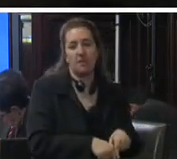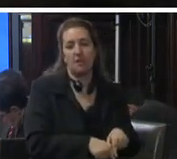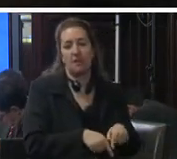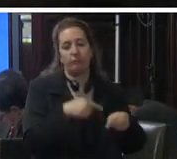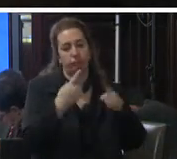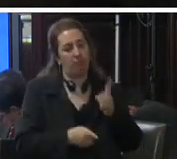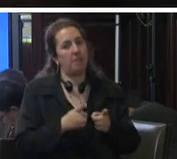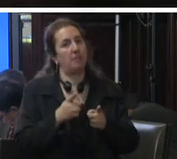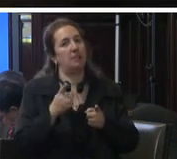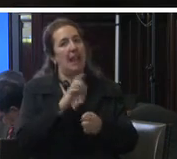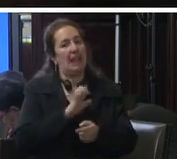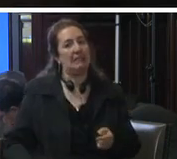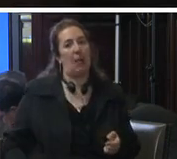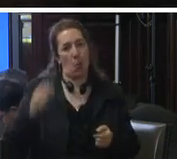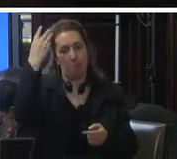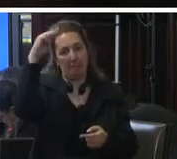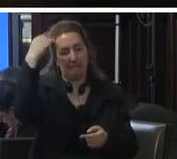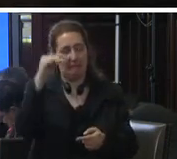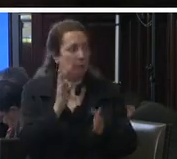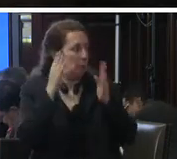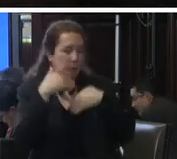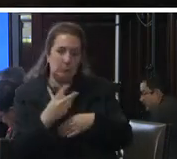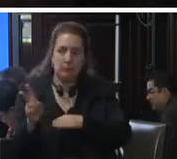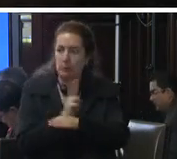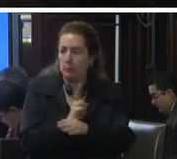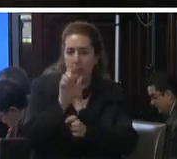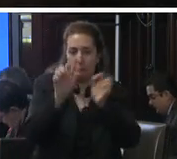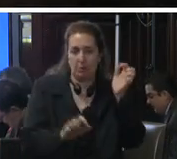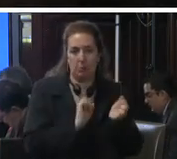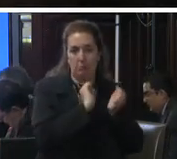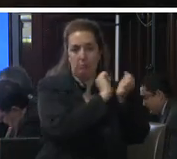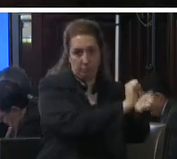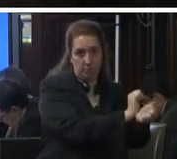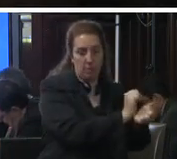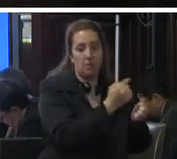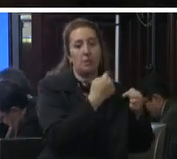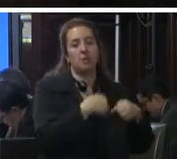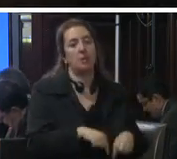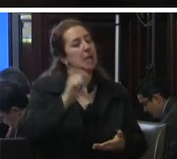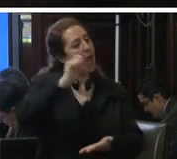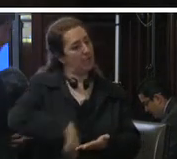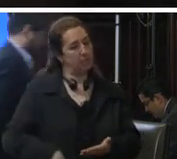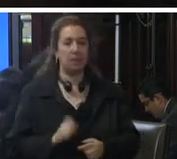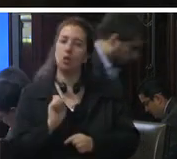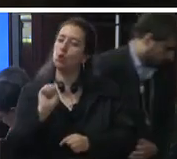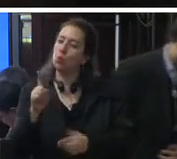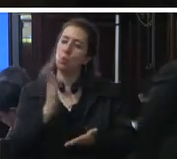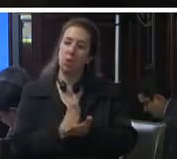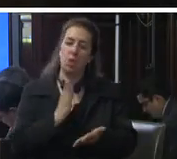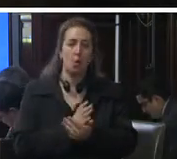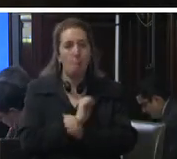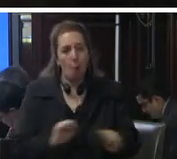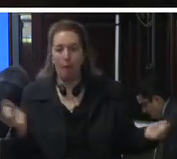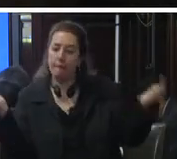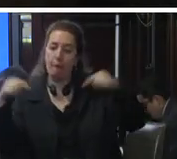parte del estado mexicano para salvaguardar la seguridad de las personas privadas de libertad y garantizar su derecho a la reinserción social